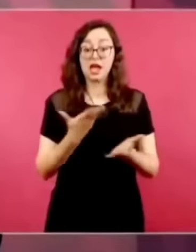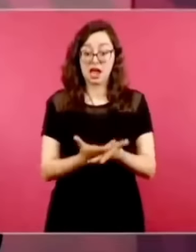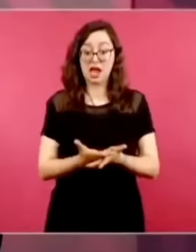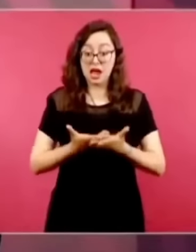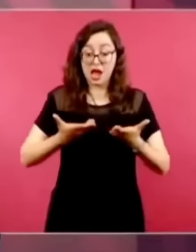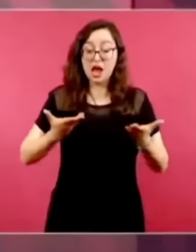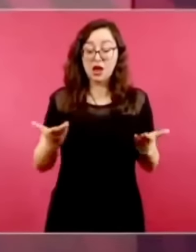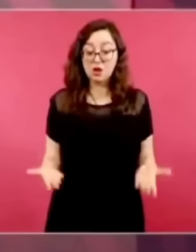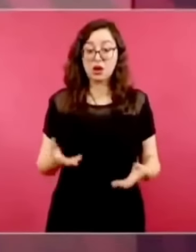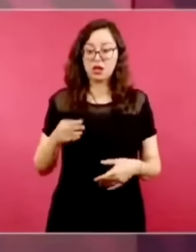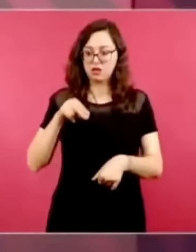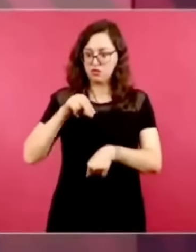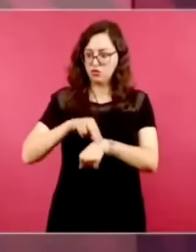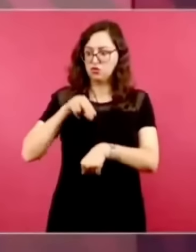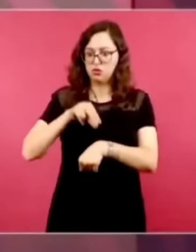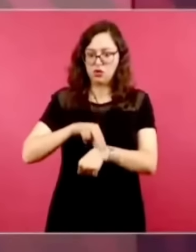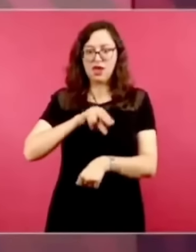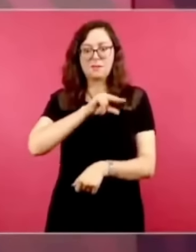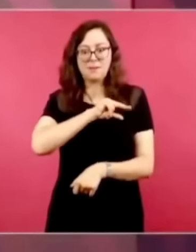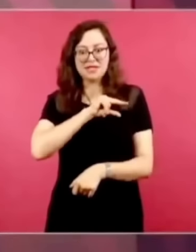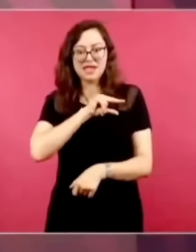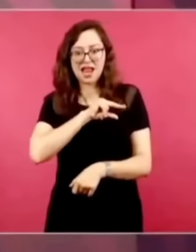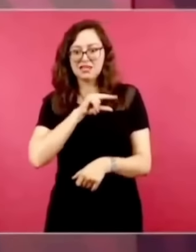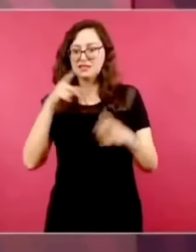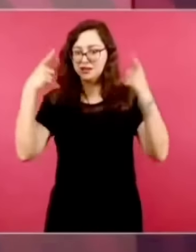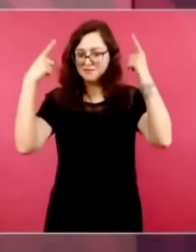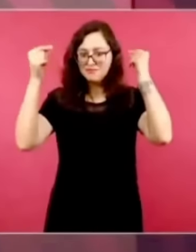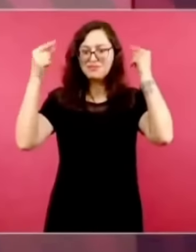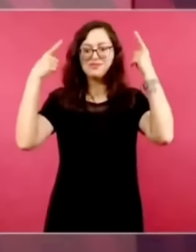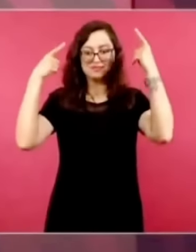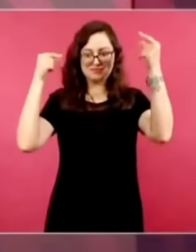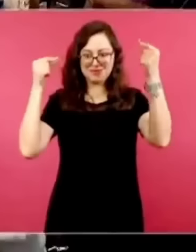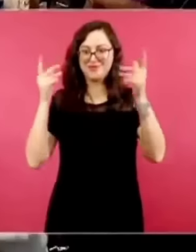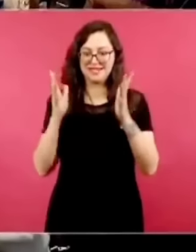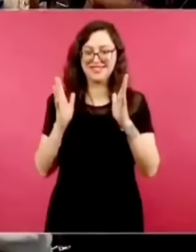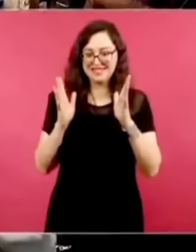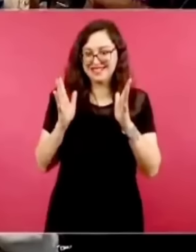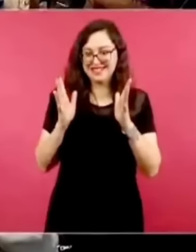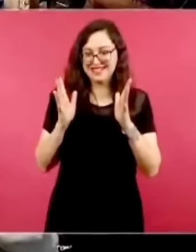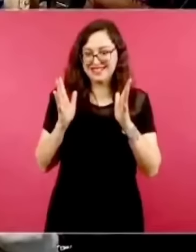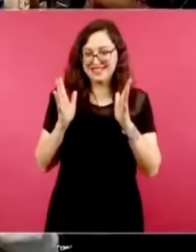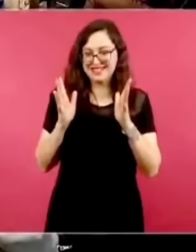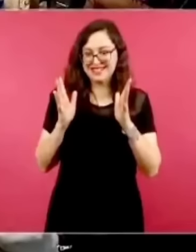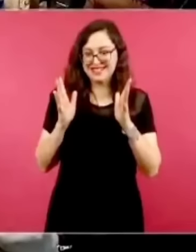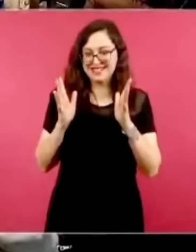está saliendo la primera generación de médicos